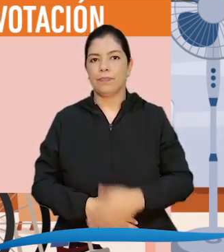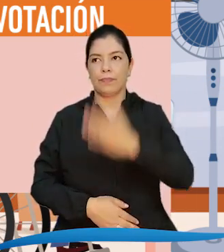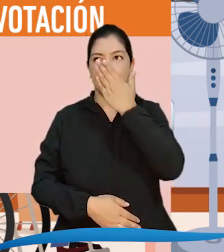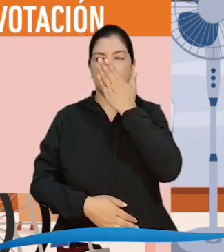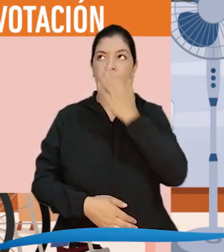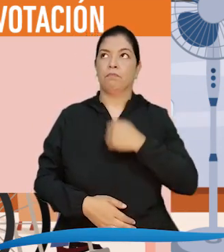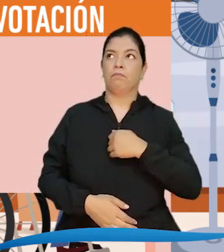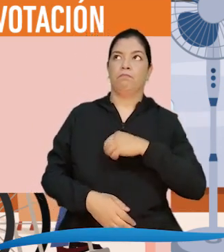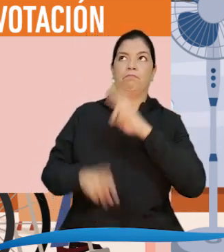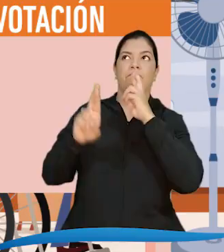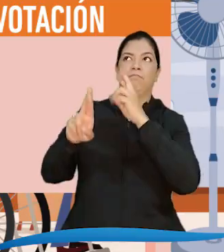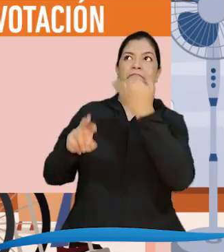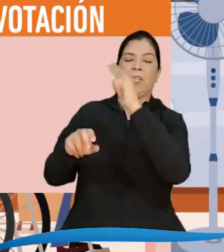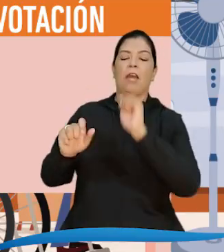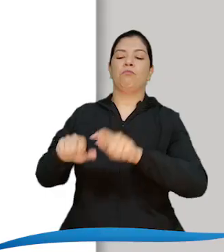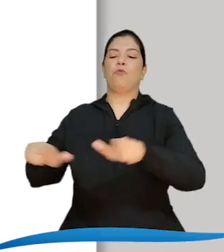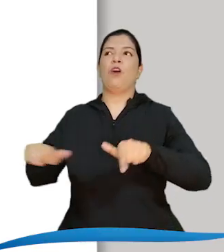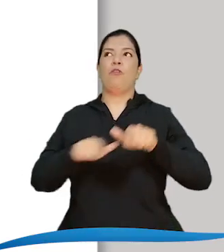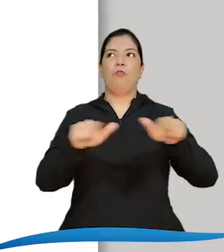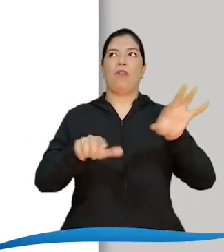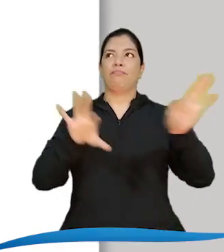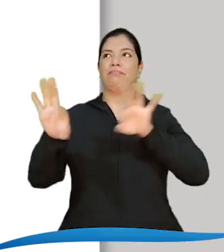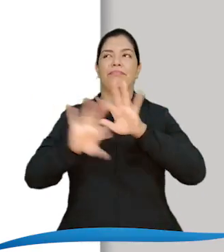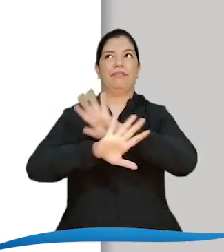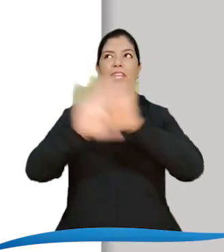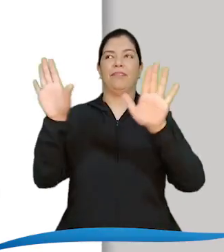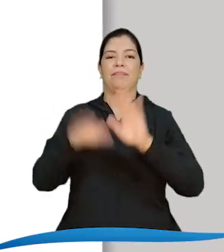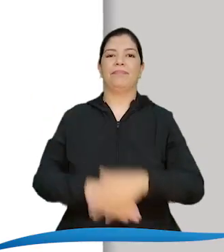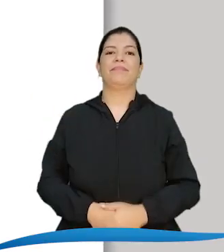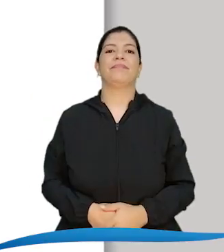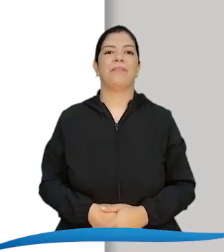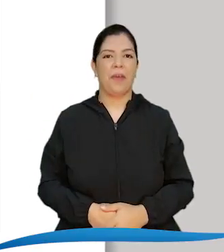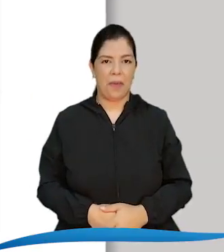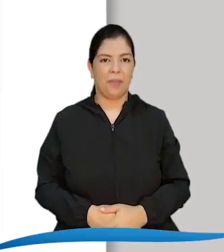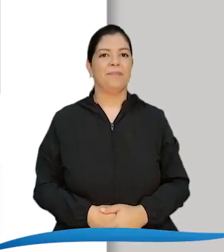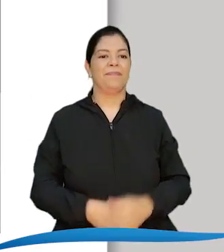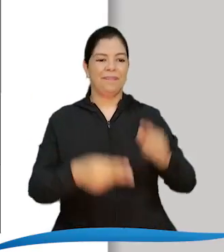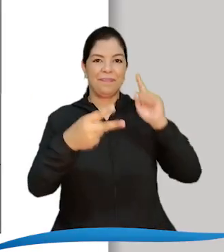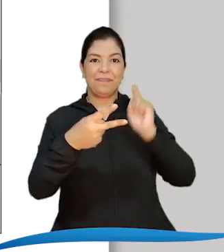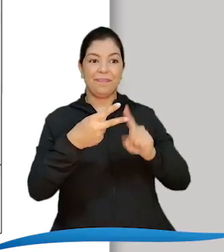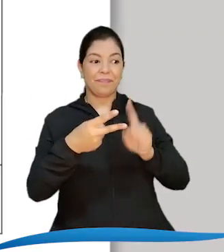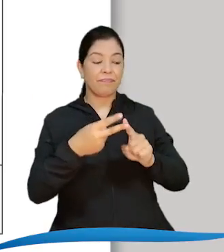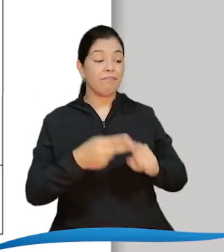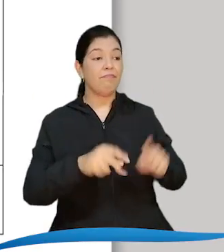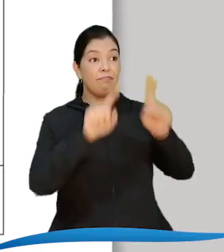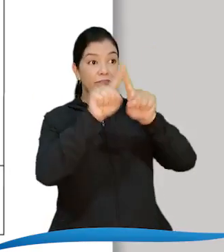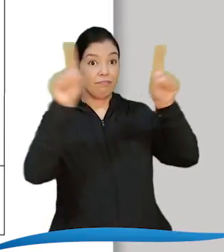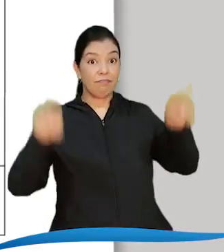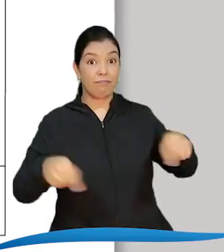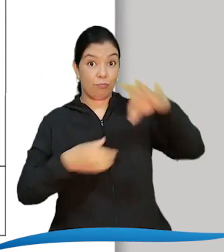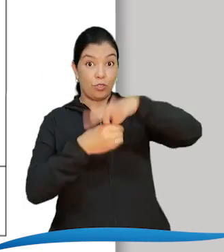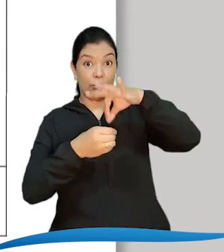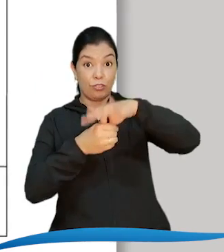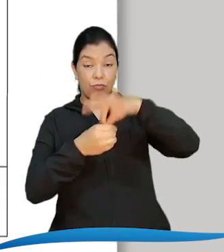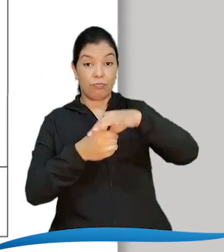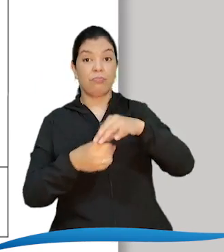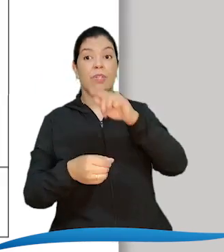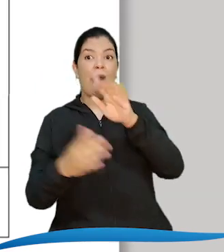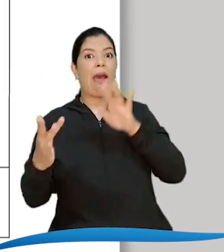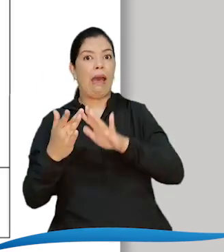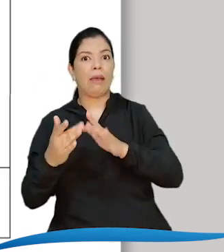Ya tenemos los sitios Diseñar tarjetones diferentes para cada categoría de discapacidad a elegir